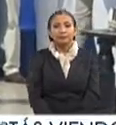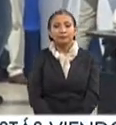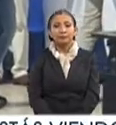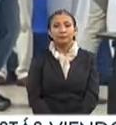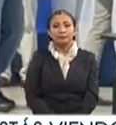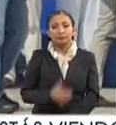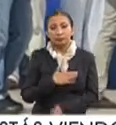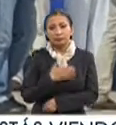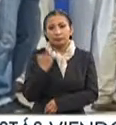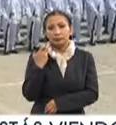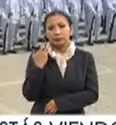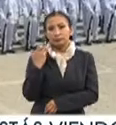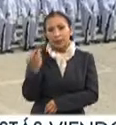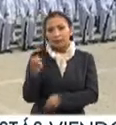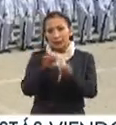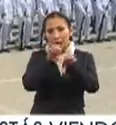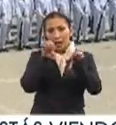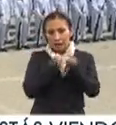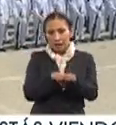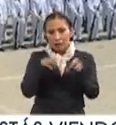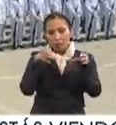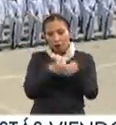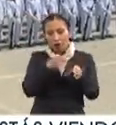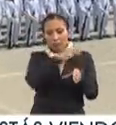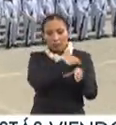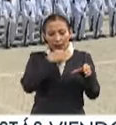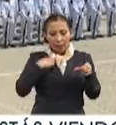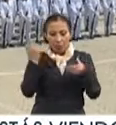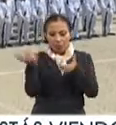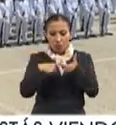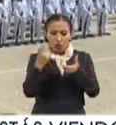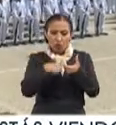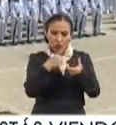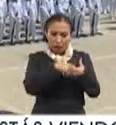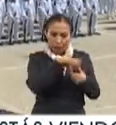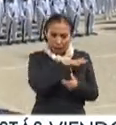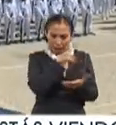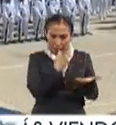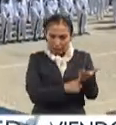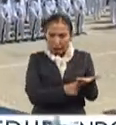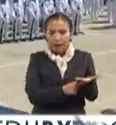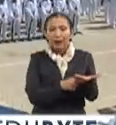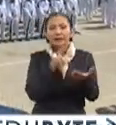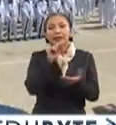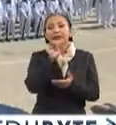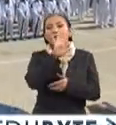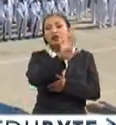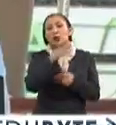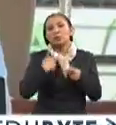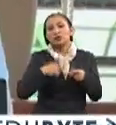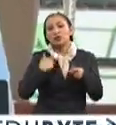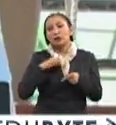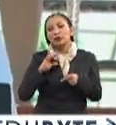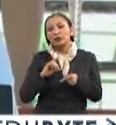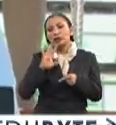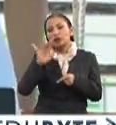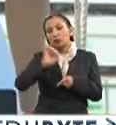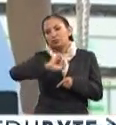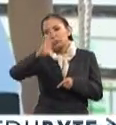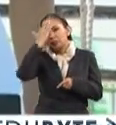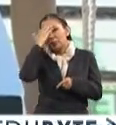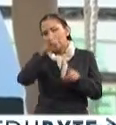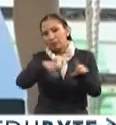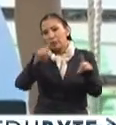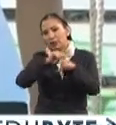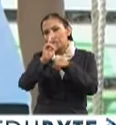Bueno, el equipo está integrado por 75 tripulantes, 75 especialistas